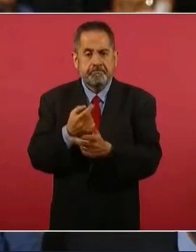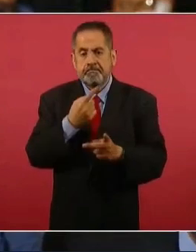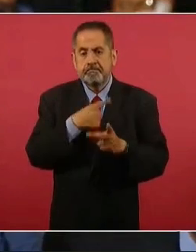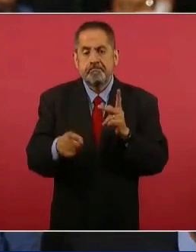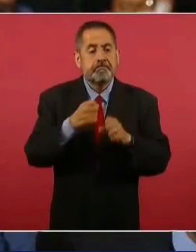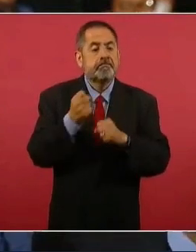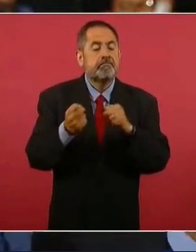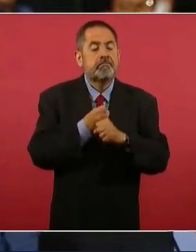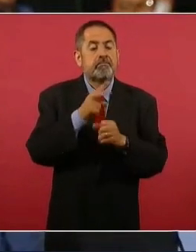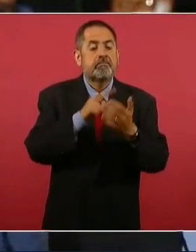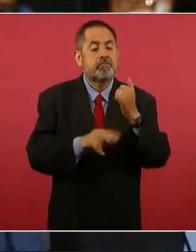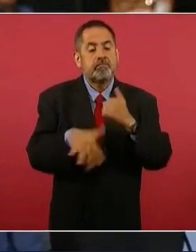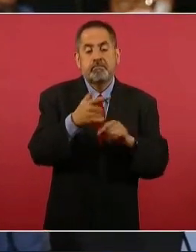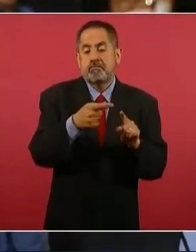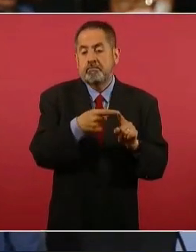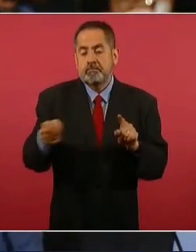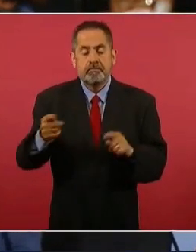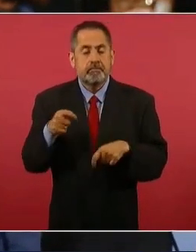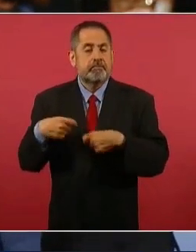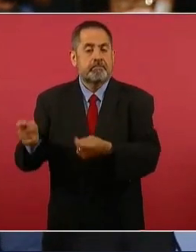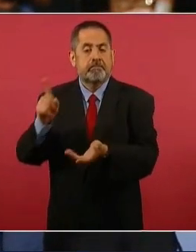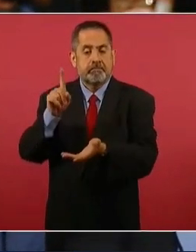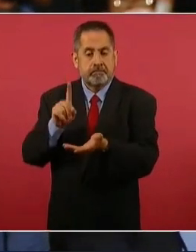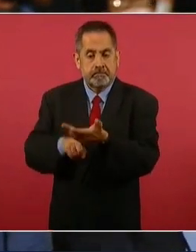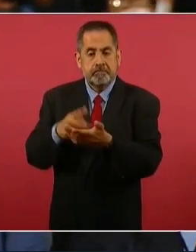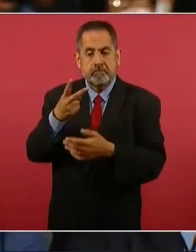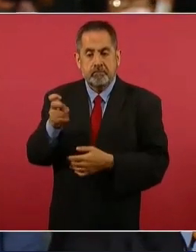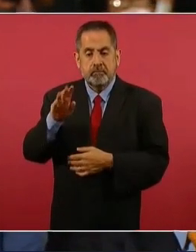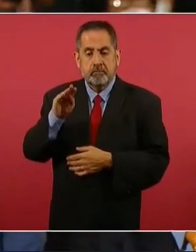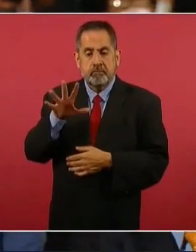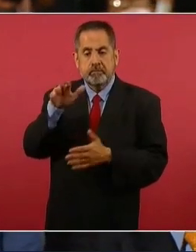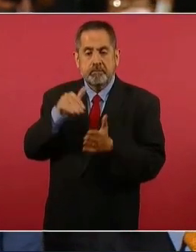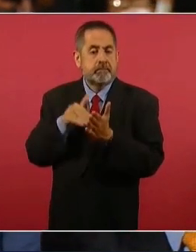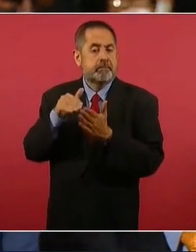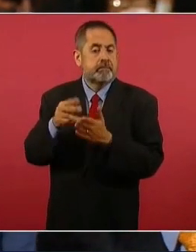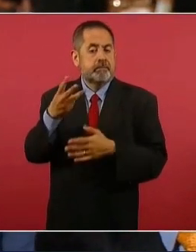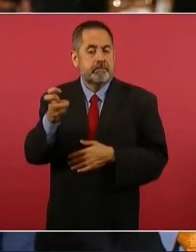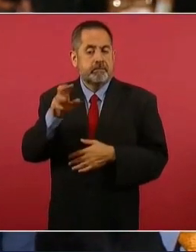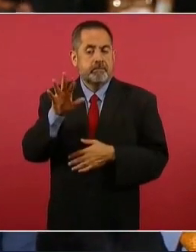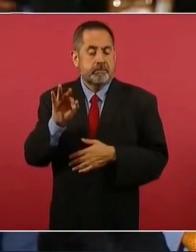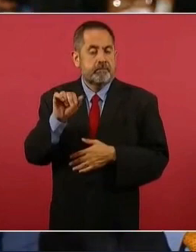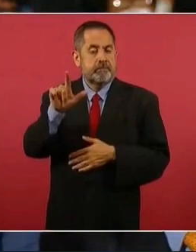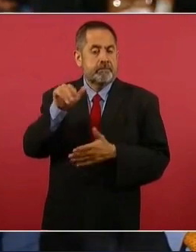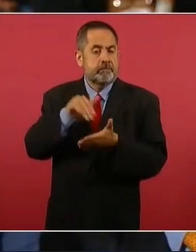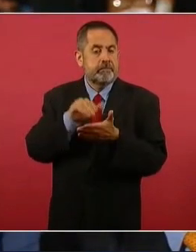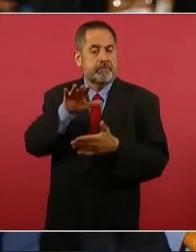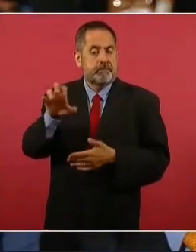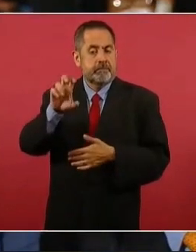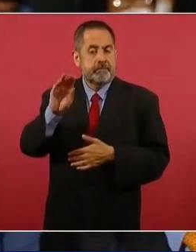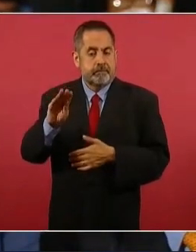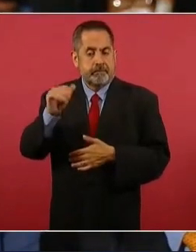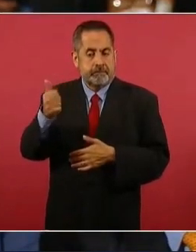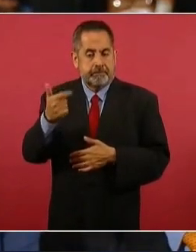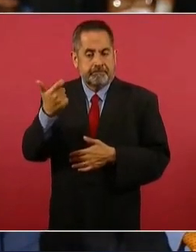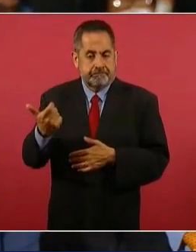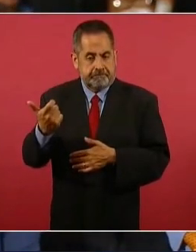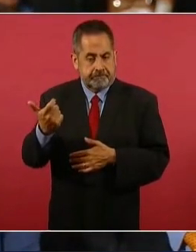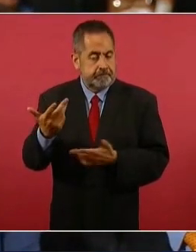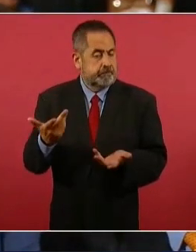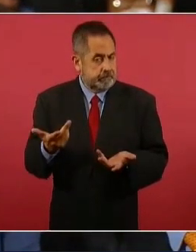2015 por la cantidad de mil 295 millones 347 mil 596 pesos.